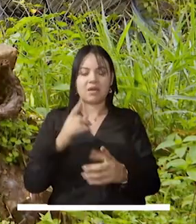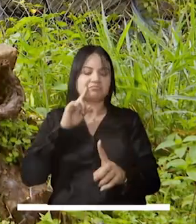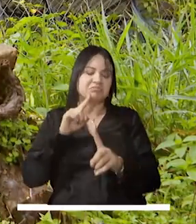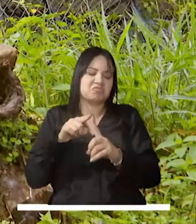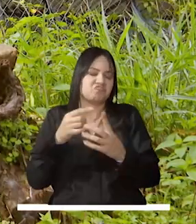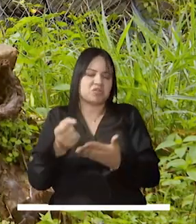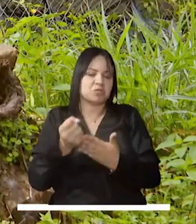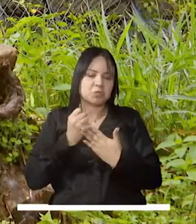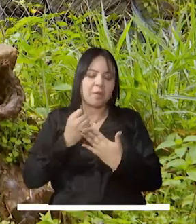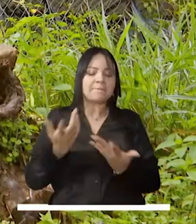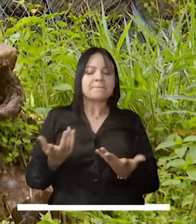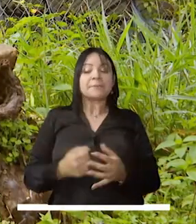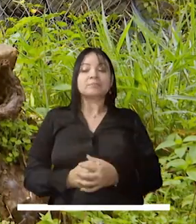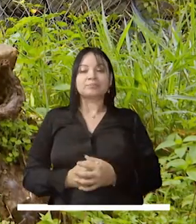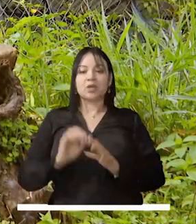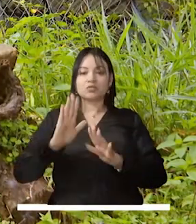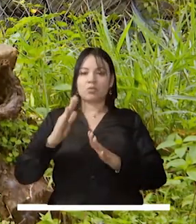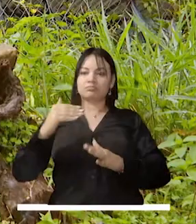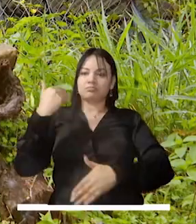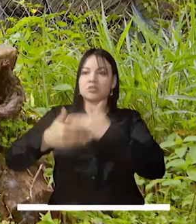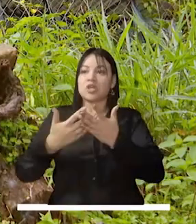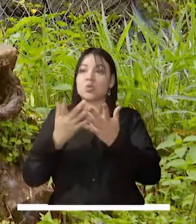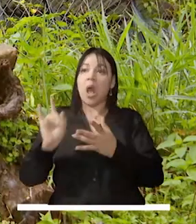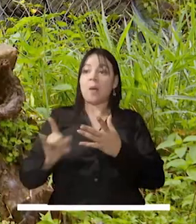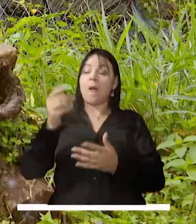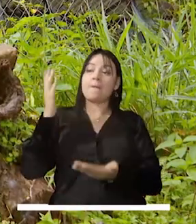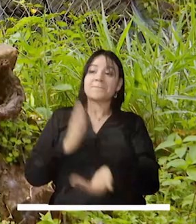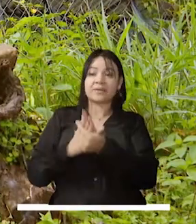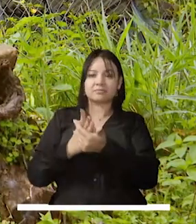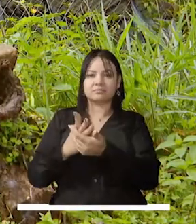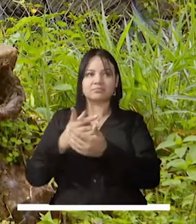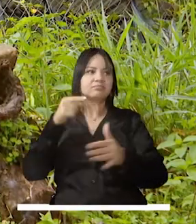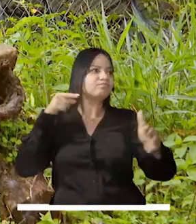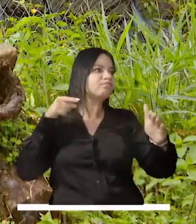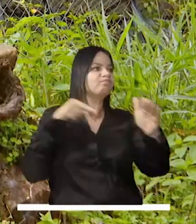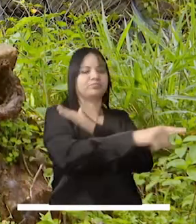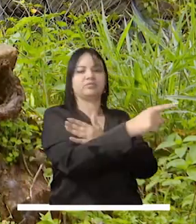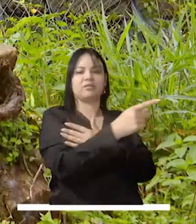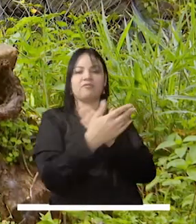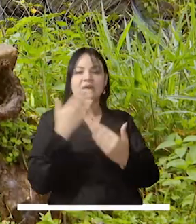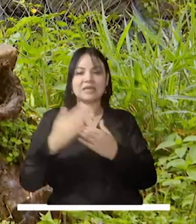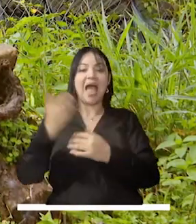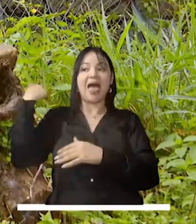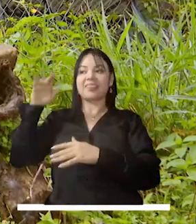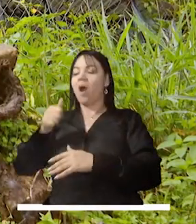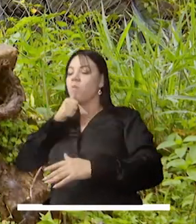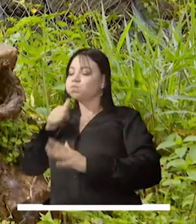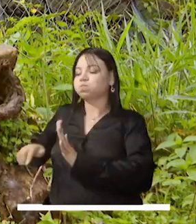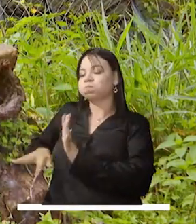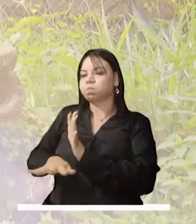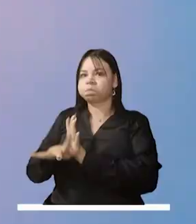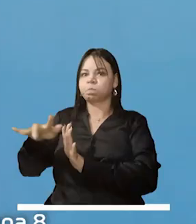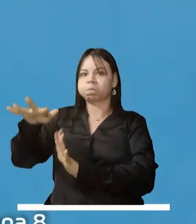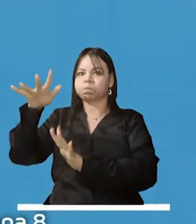va a servir para el proceso de las rutas de evacuación, precisamente porque tuvimos una avenida torrencial, esta